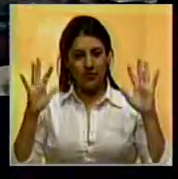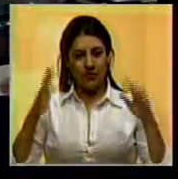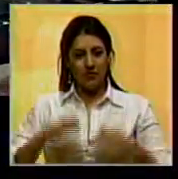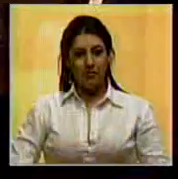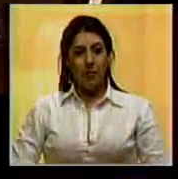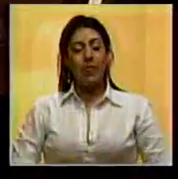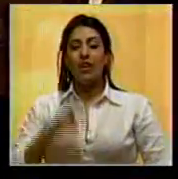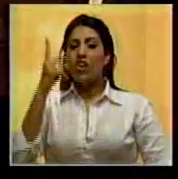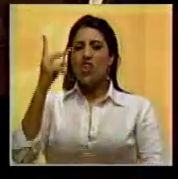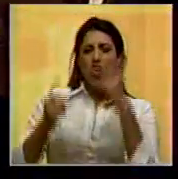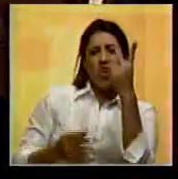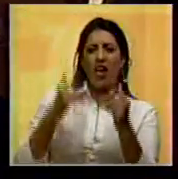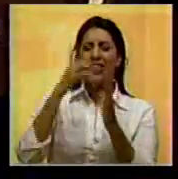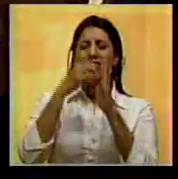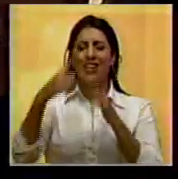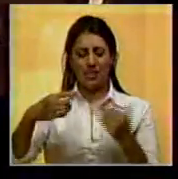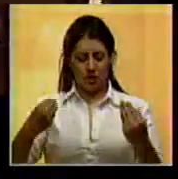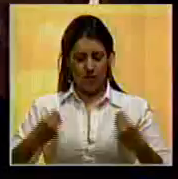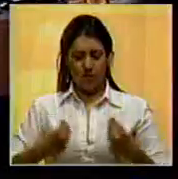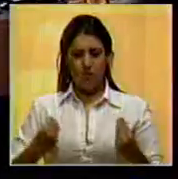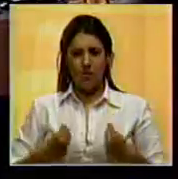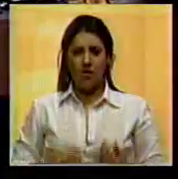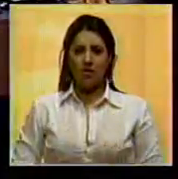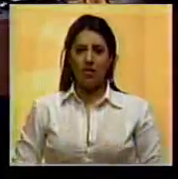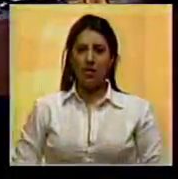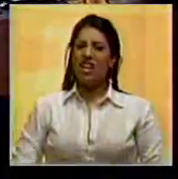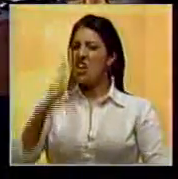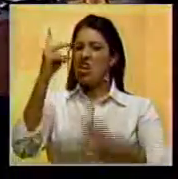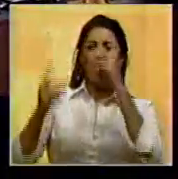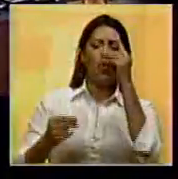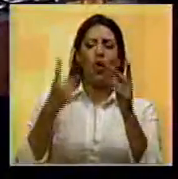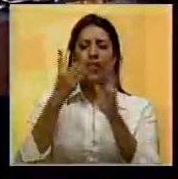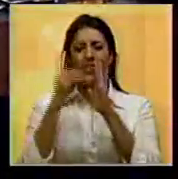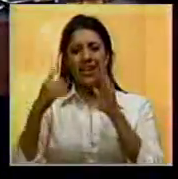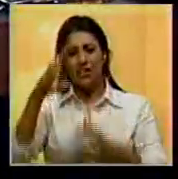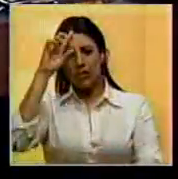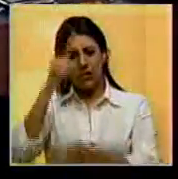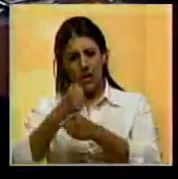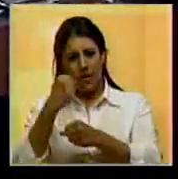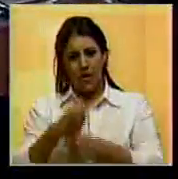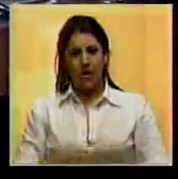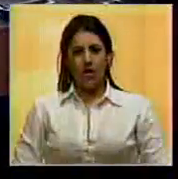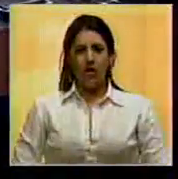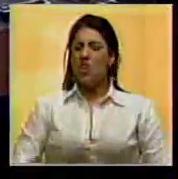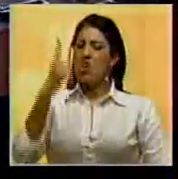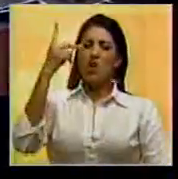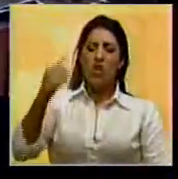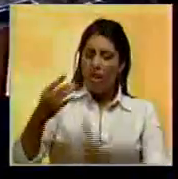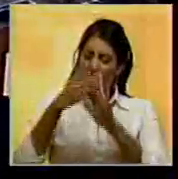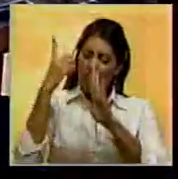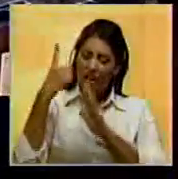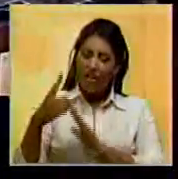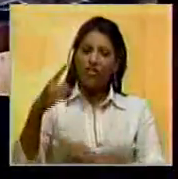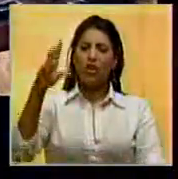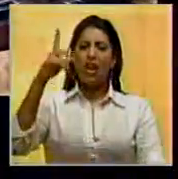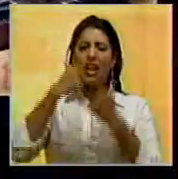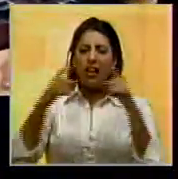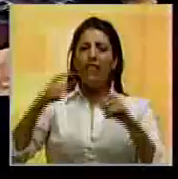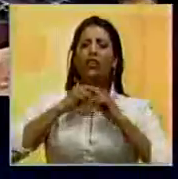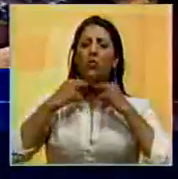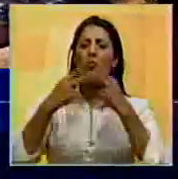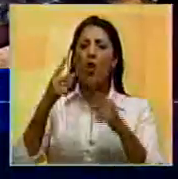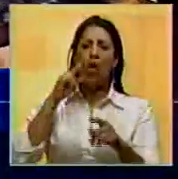Y le niegan el derecho a la vida y le niegan el derecho al trabajo y le niegan el derecho a la libertad de